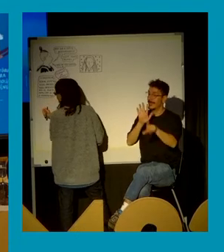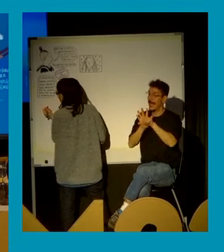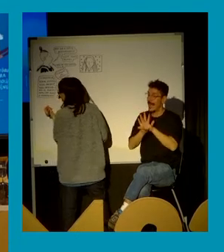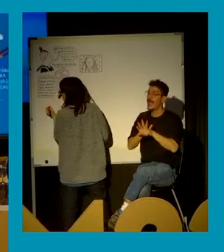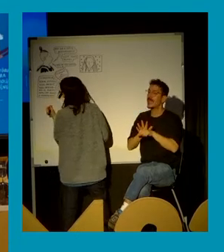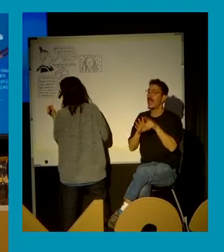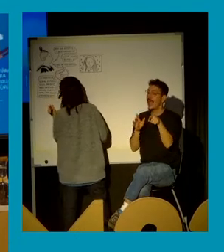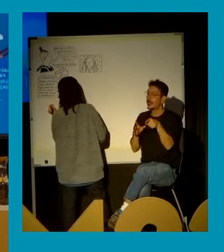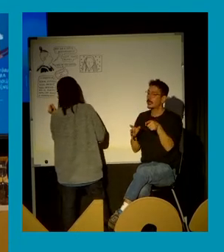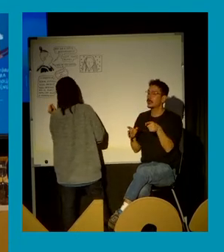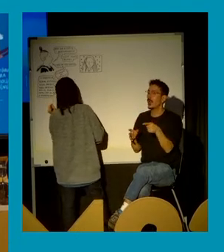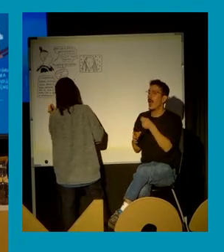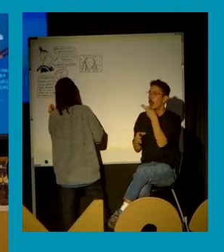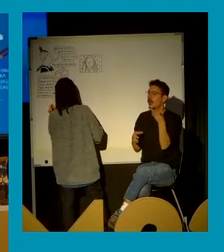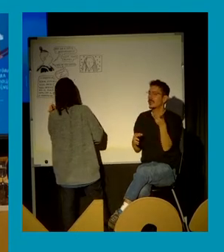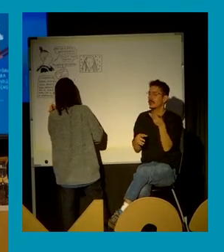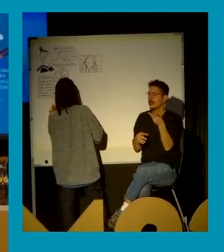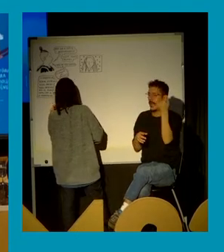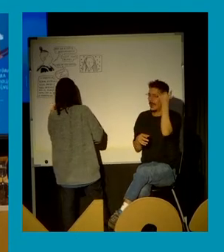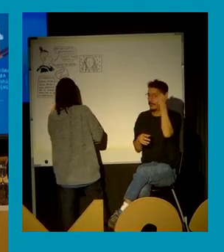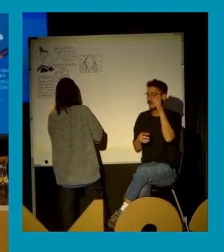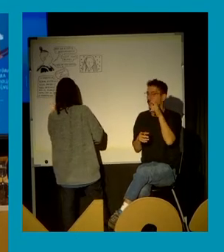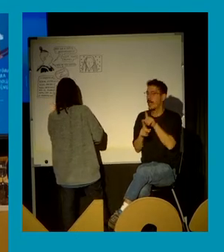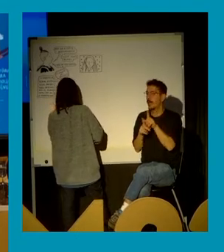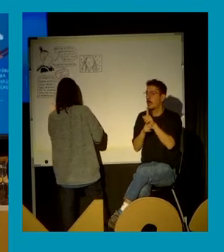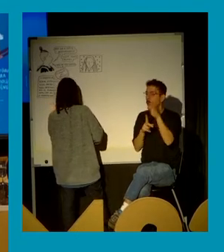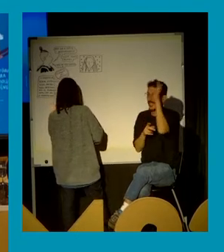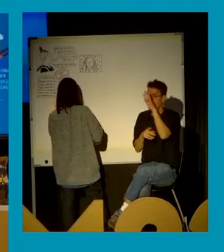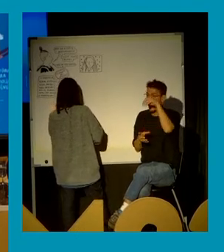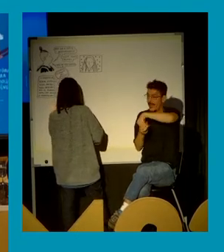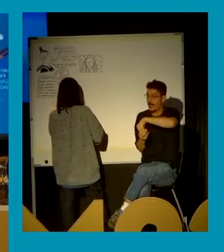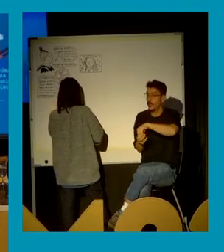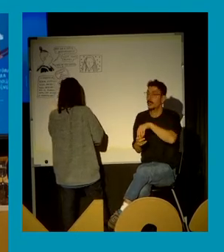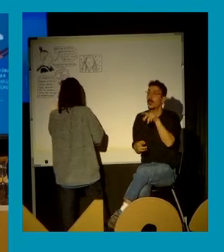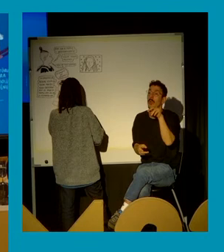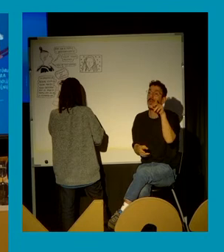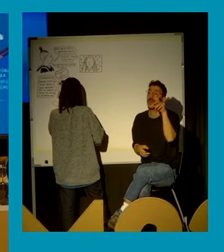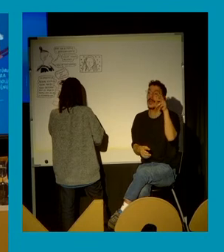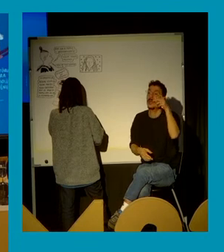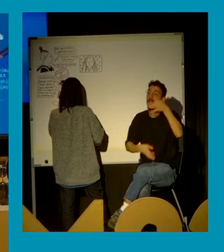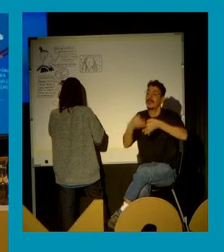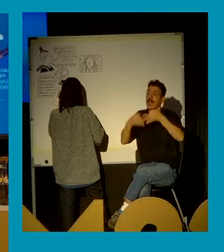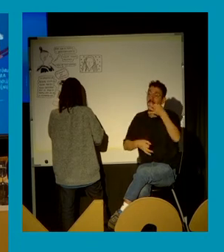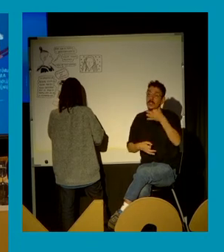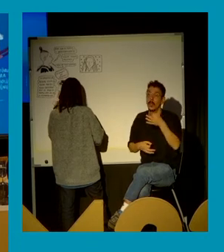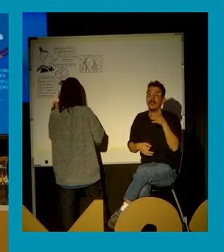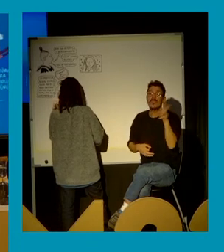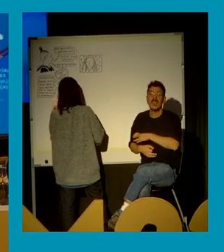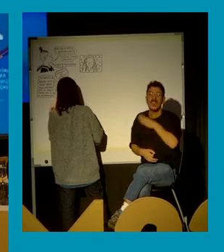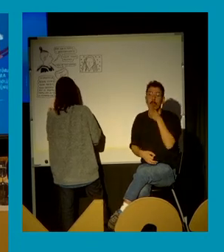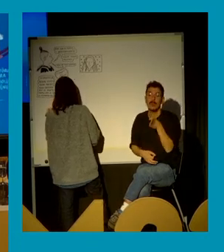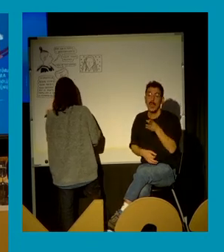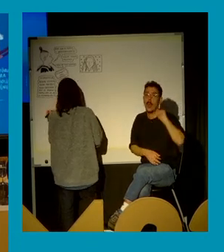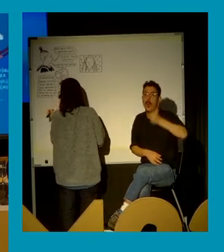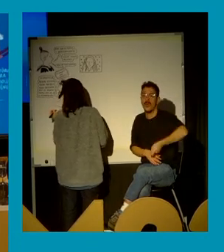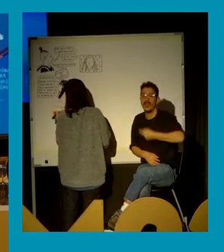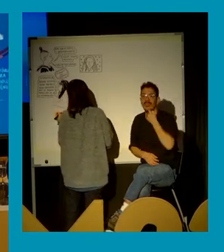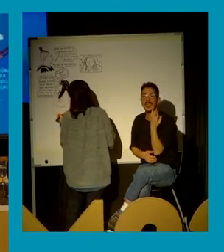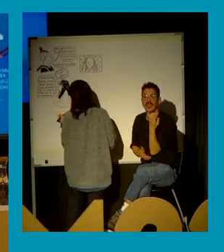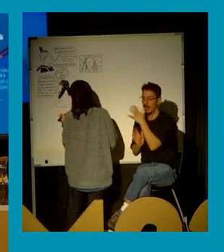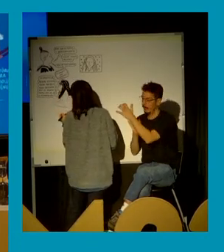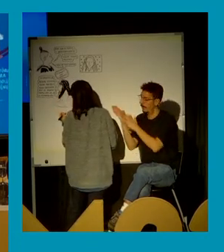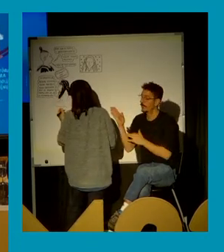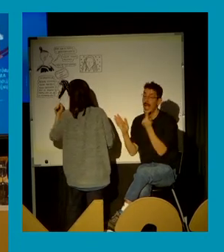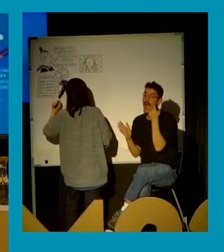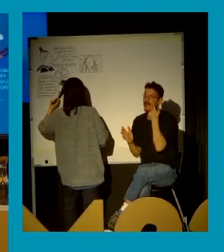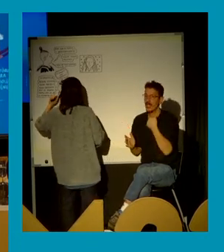corrientes dentro del derecho, que dice que el derecho es lo que dicen los jueces y las juezas en sus sentencias. Para saber si en realidad tengo derecho A, tendríamos que ver